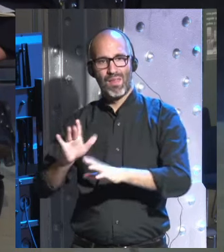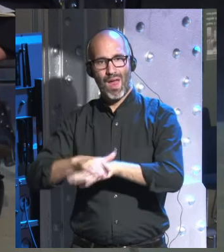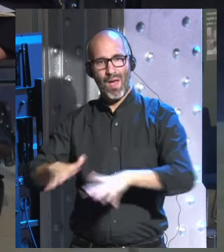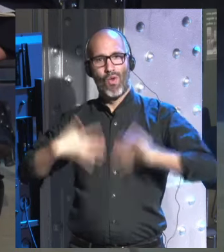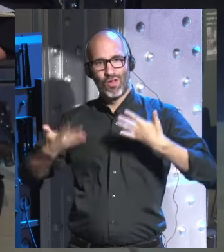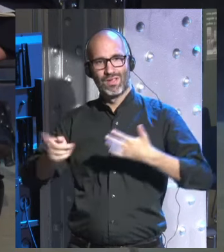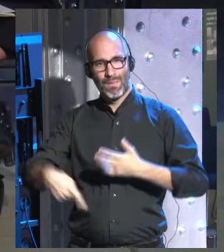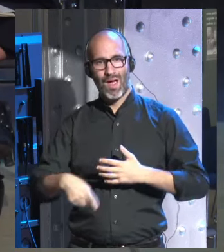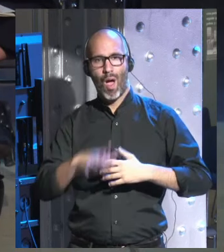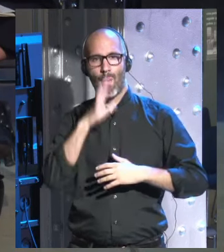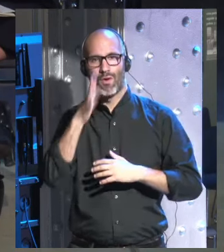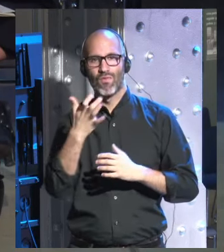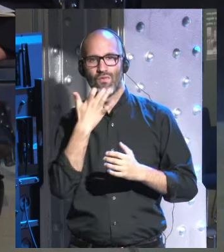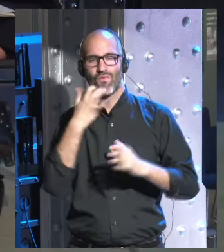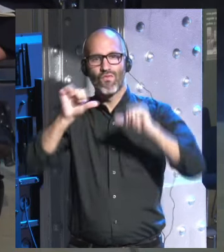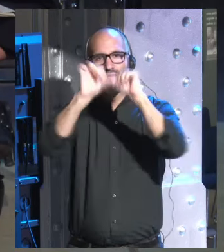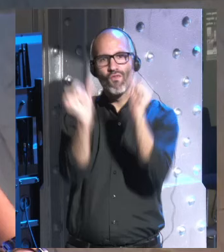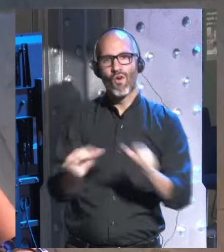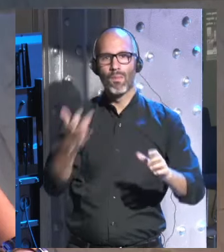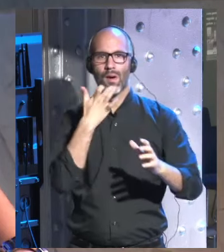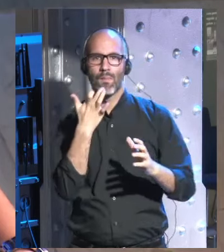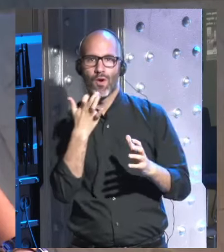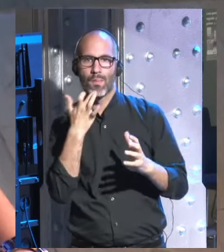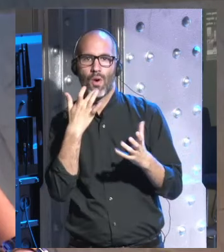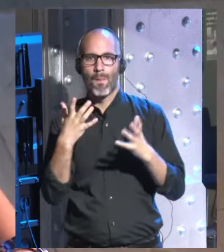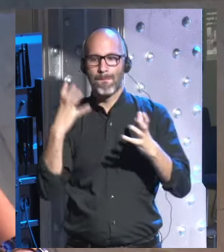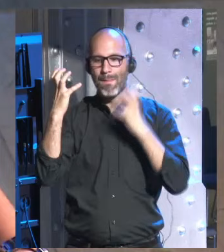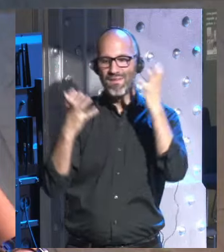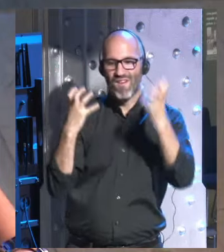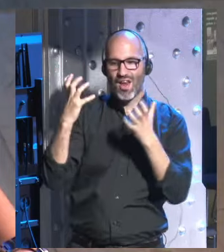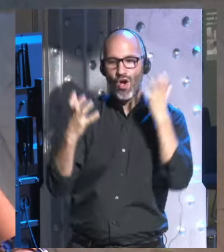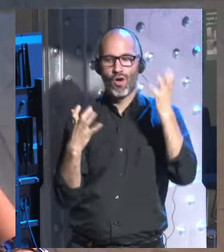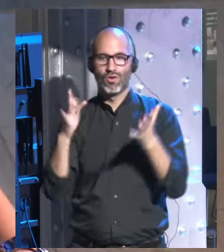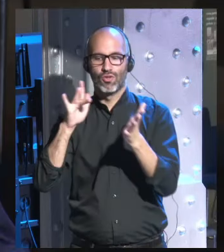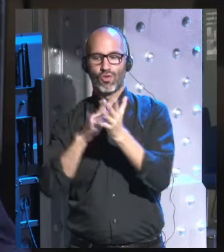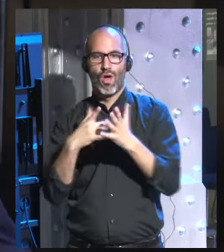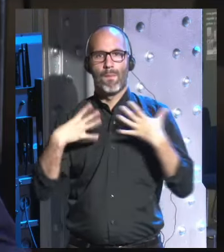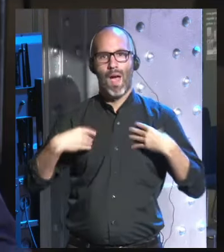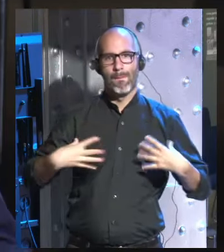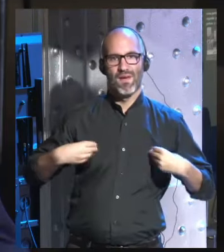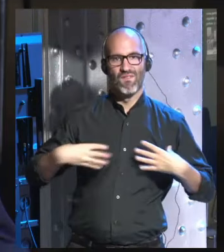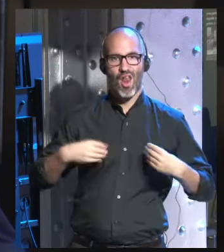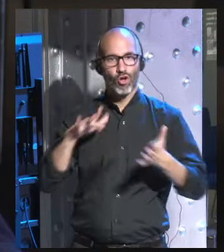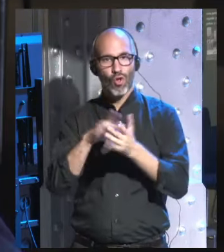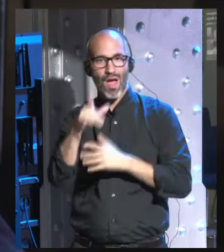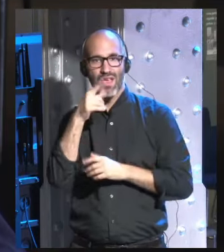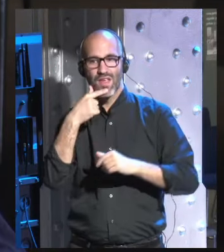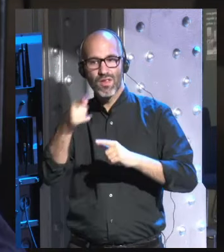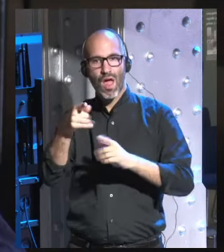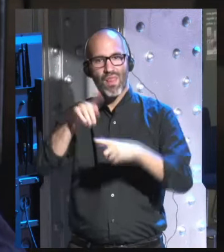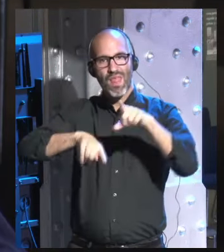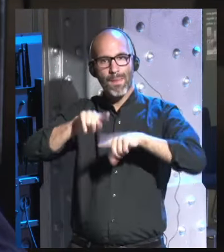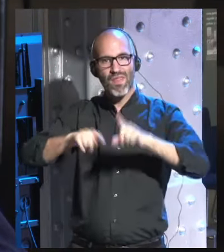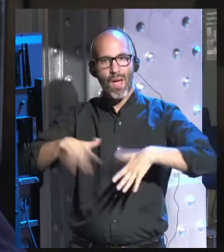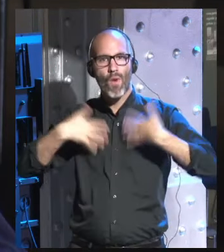forma en la que los mamíferos procesan la información y toman decisiones es a través de emociones si